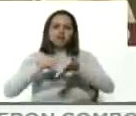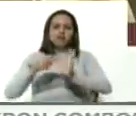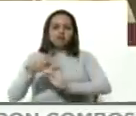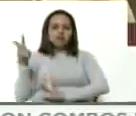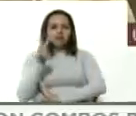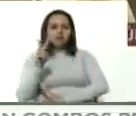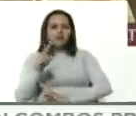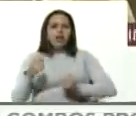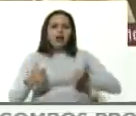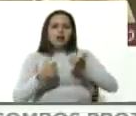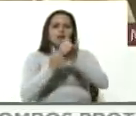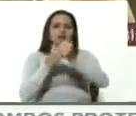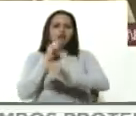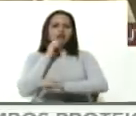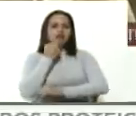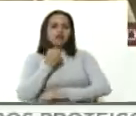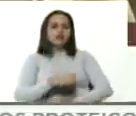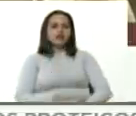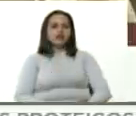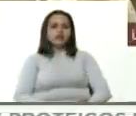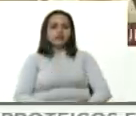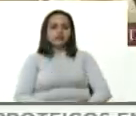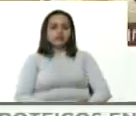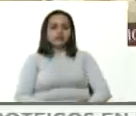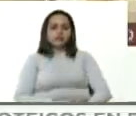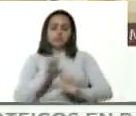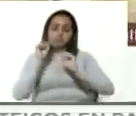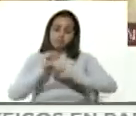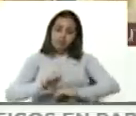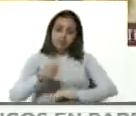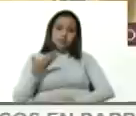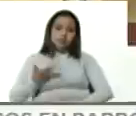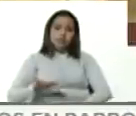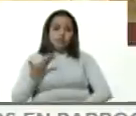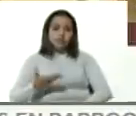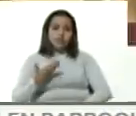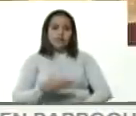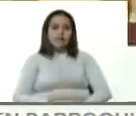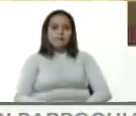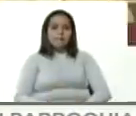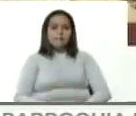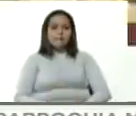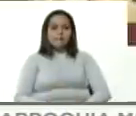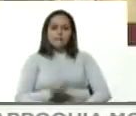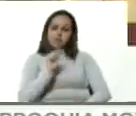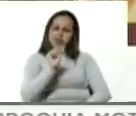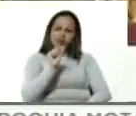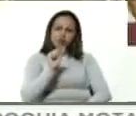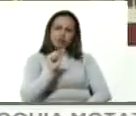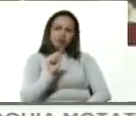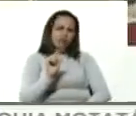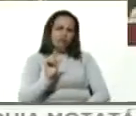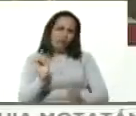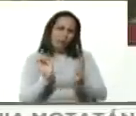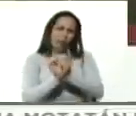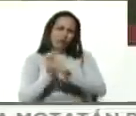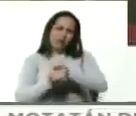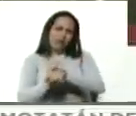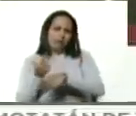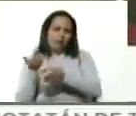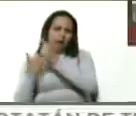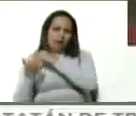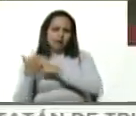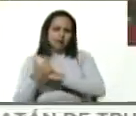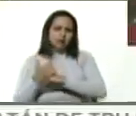apoyo de Rusia en este sentido? Muchas gracias. Sí, muy importante. Efectivamente, hace minutos salimos de la reunión con el